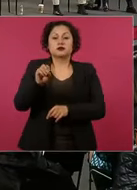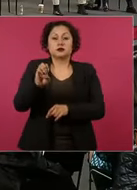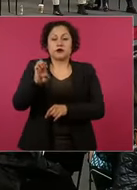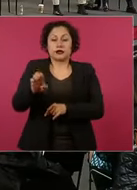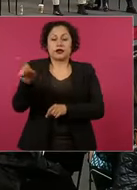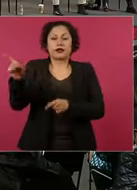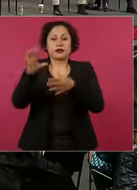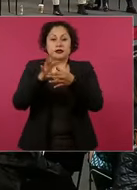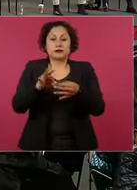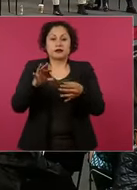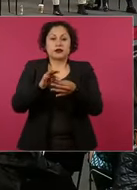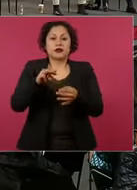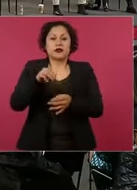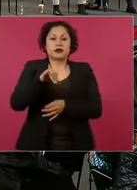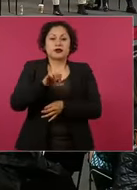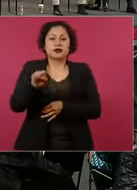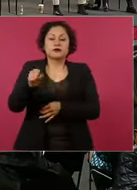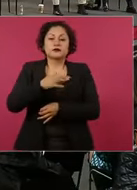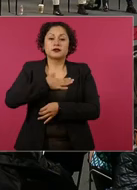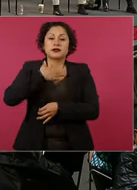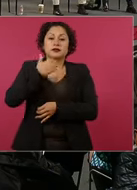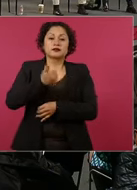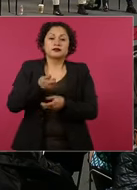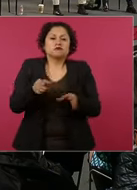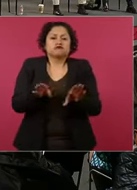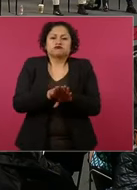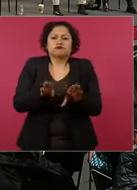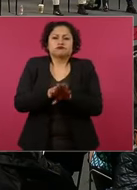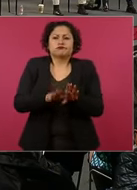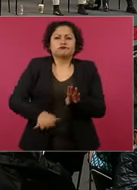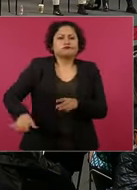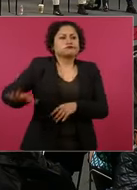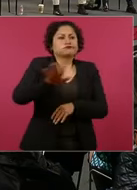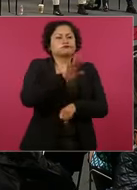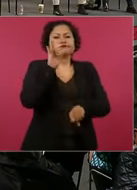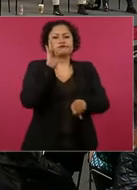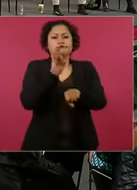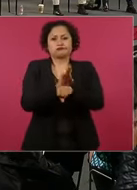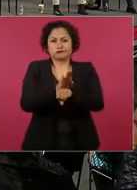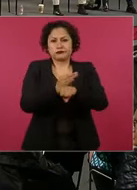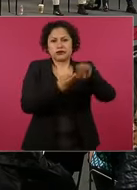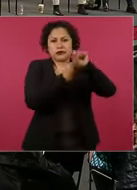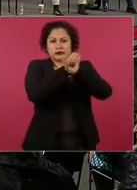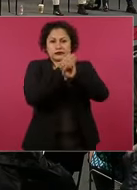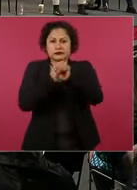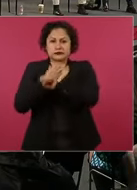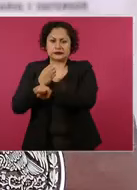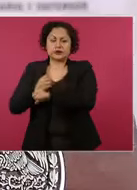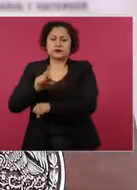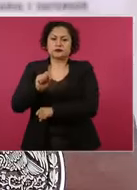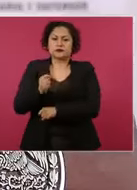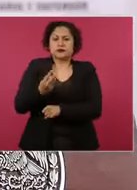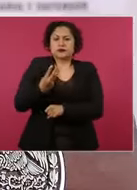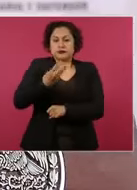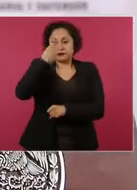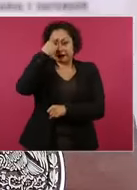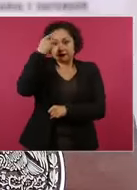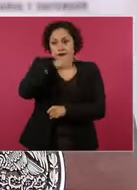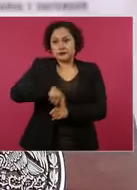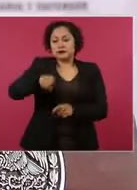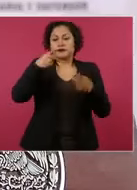para atender a la población sin seguridad social en los 23 estados que han sido